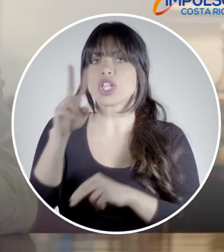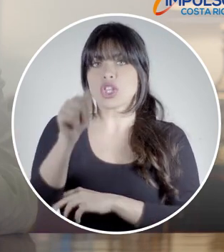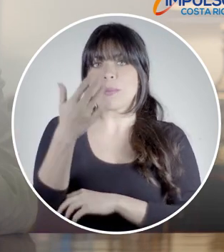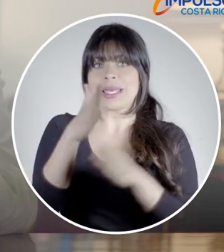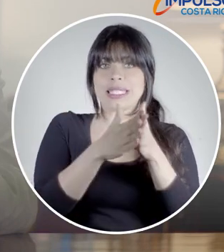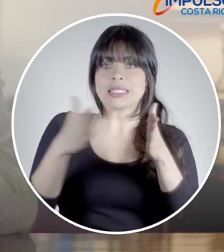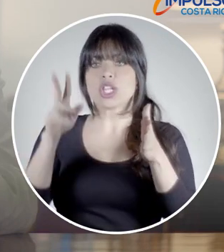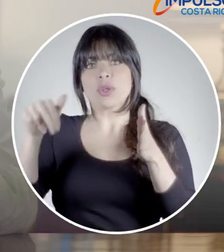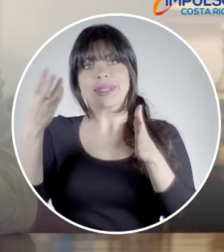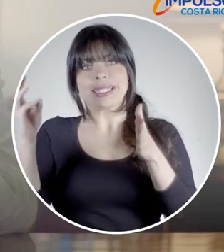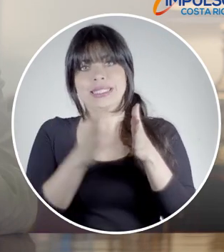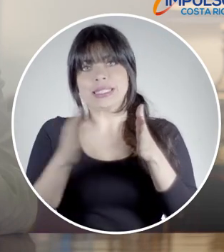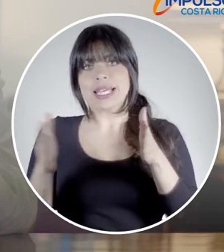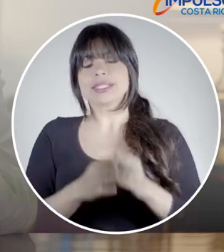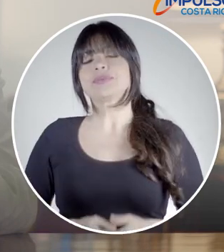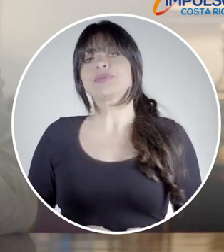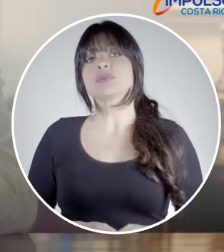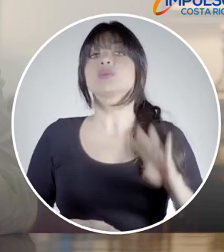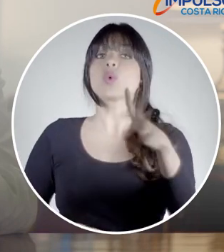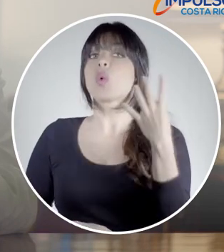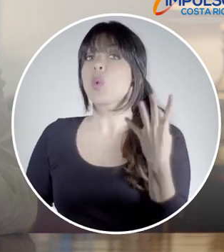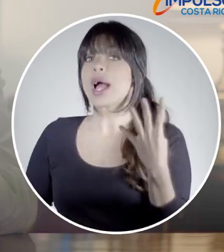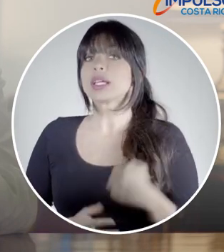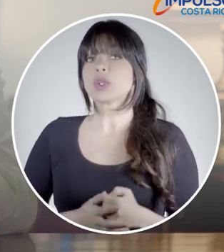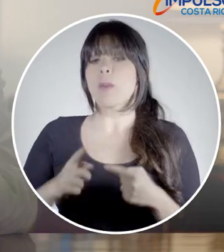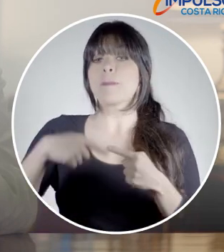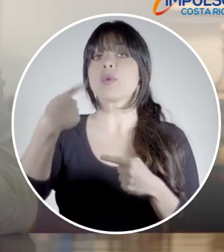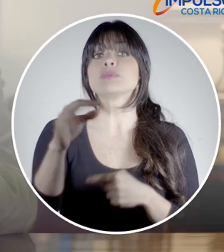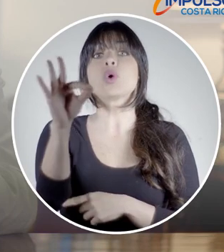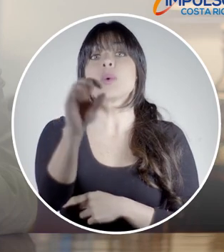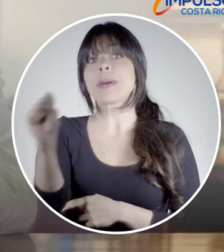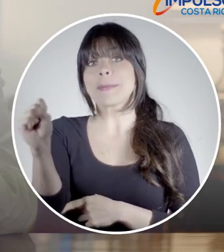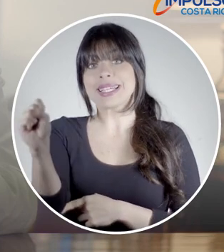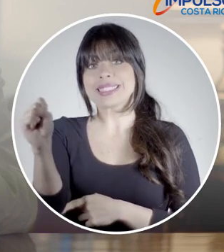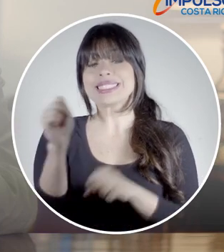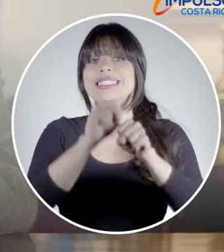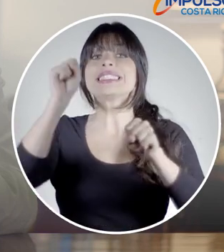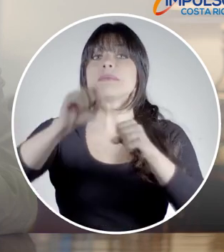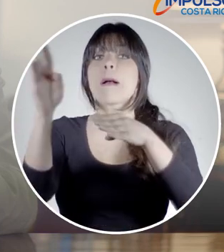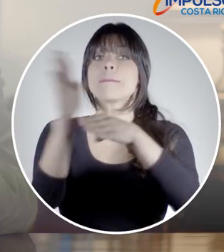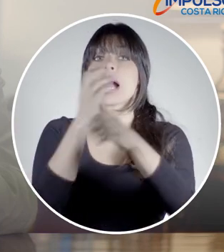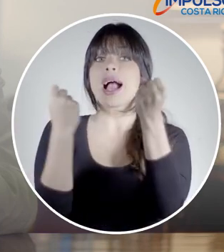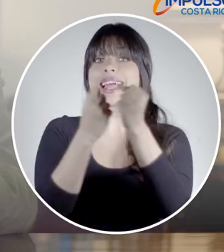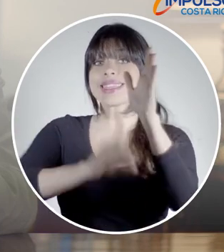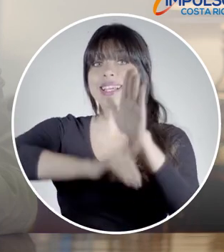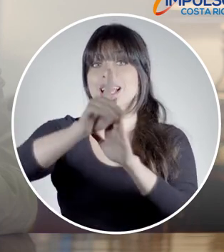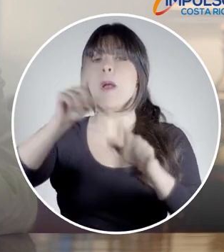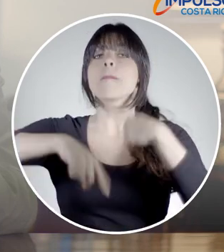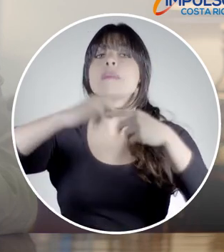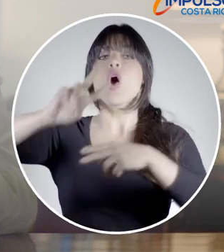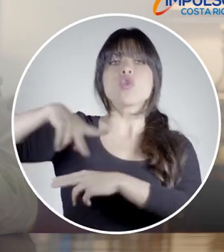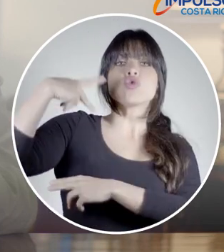2015 y 2016. Cuarto, en los próximos nueve meses el sistema de Banca para el Desarrollo